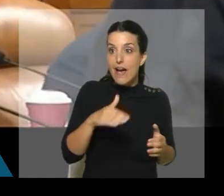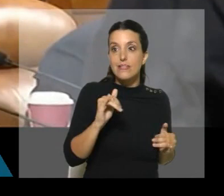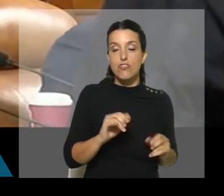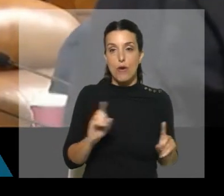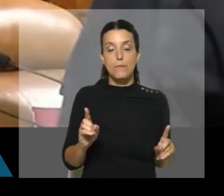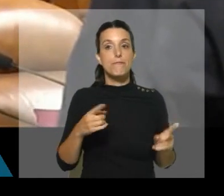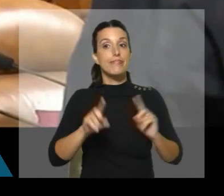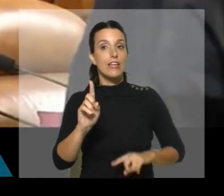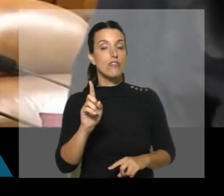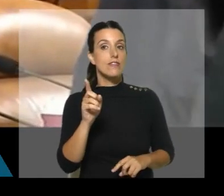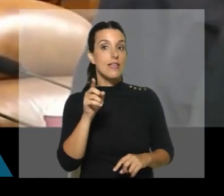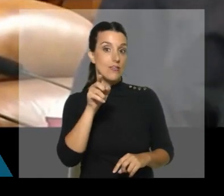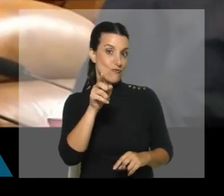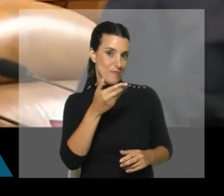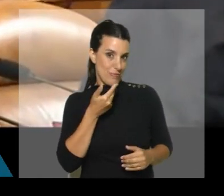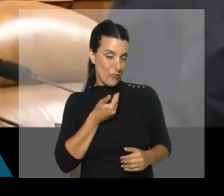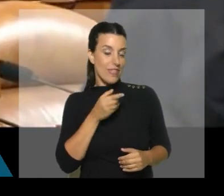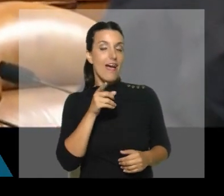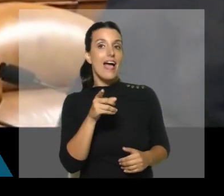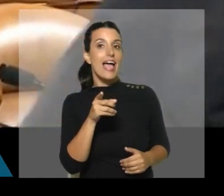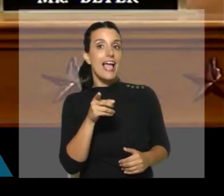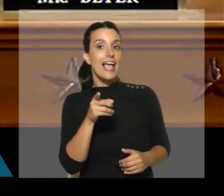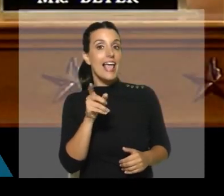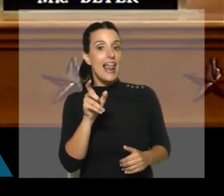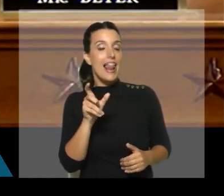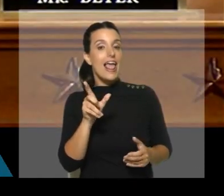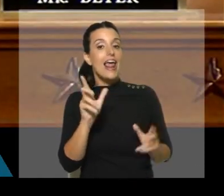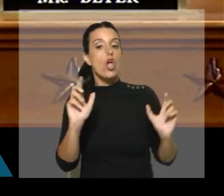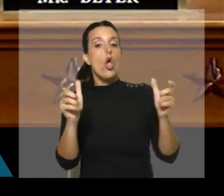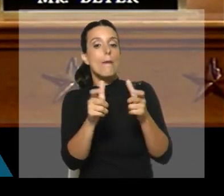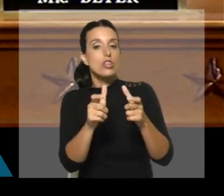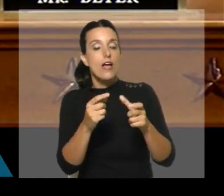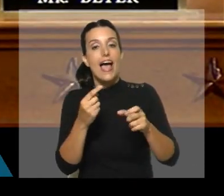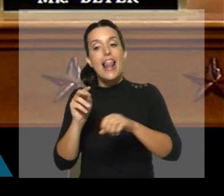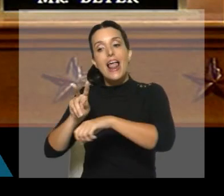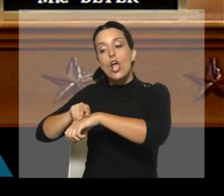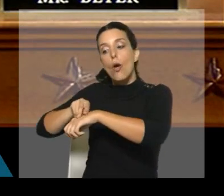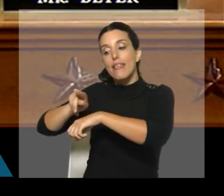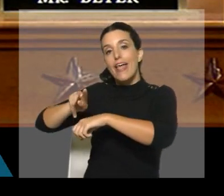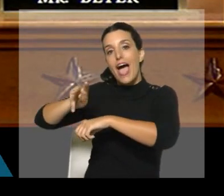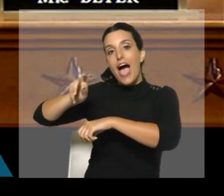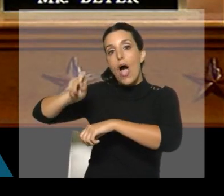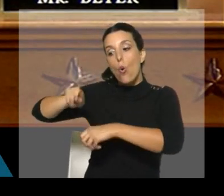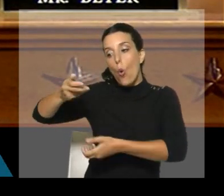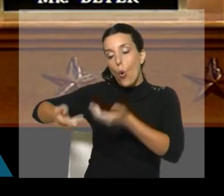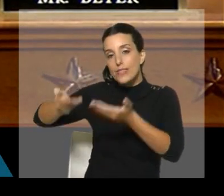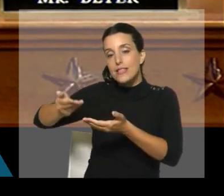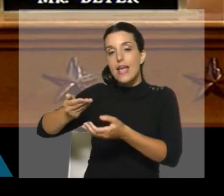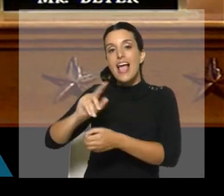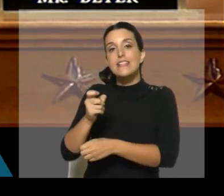es que recomendó este comité a la justicia que el expresidente sea